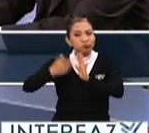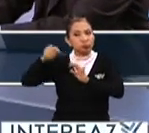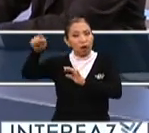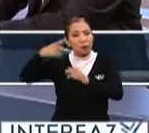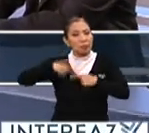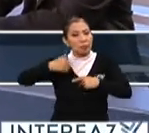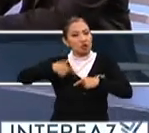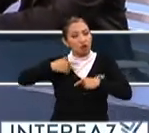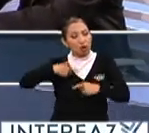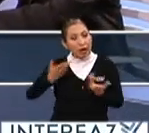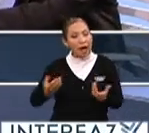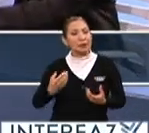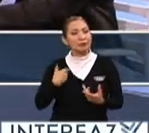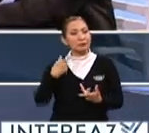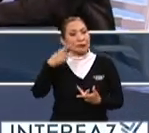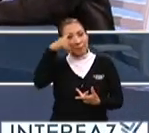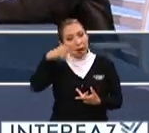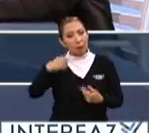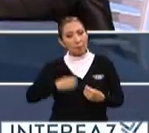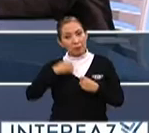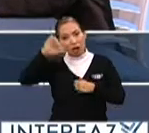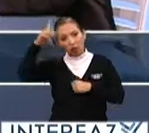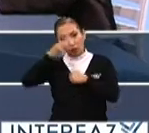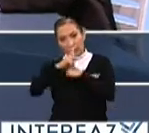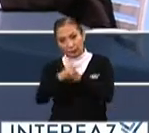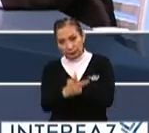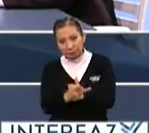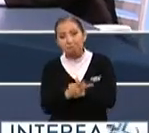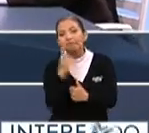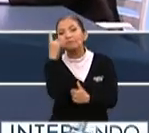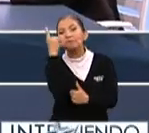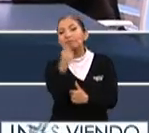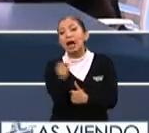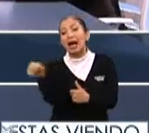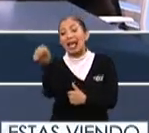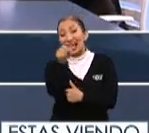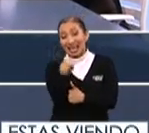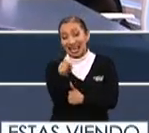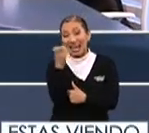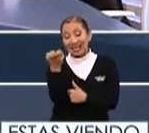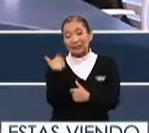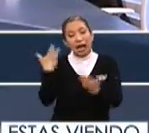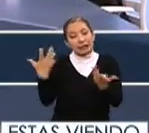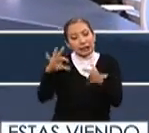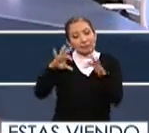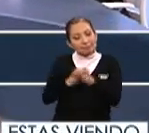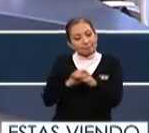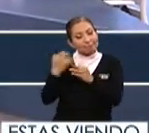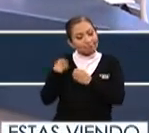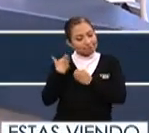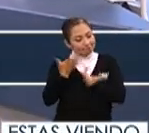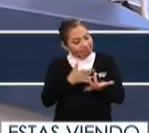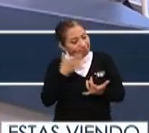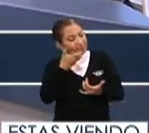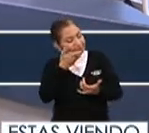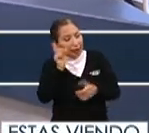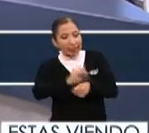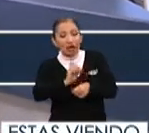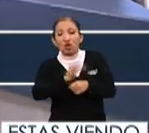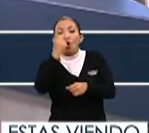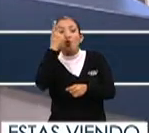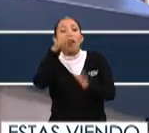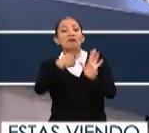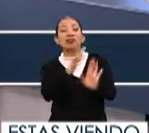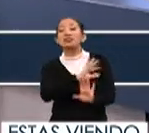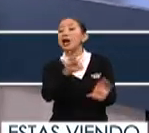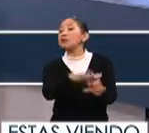con las y los chilangos que residen en el exterior, para que esta construcción de ciudadanía sea un día a día y no nada más una